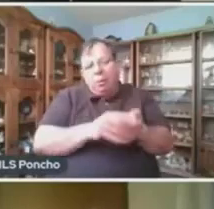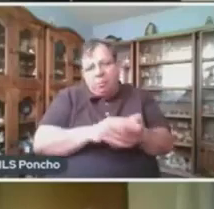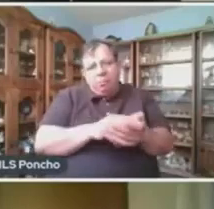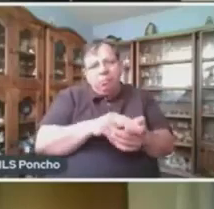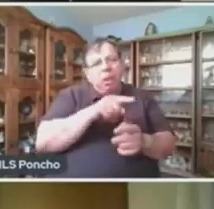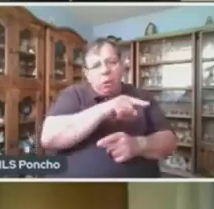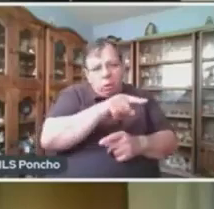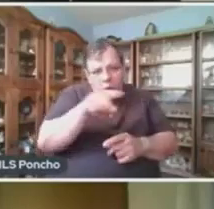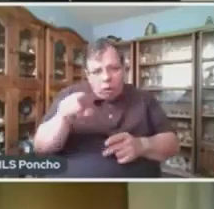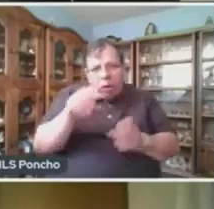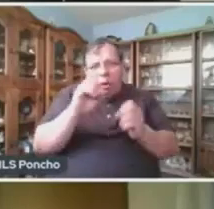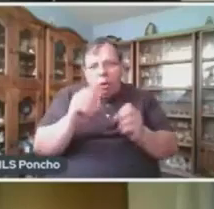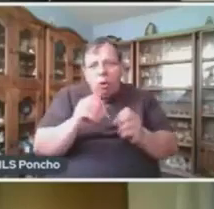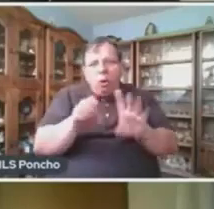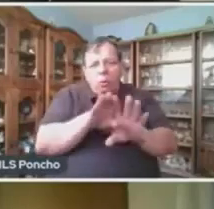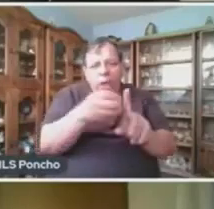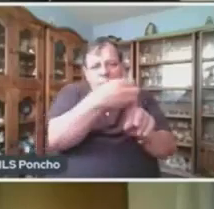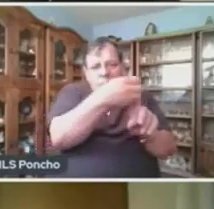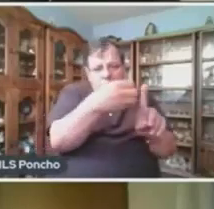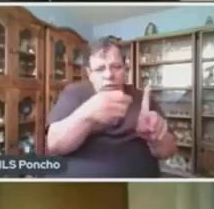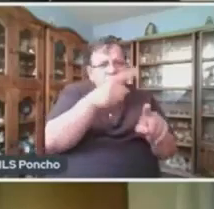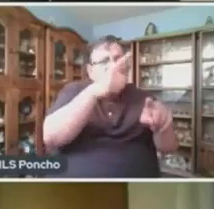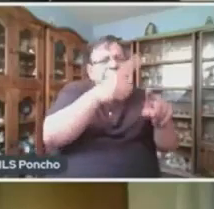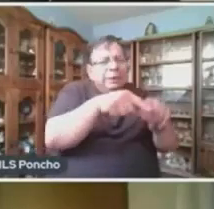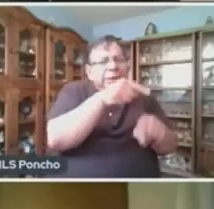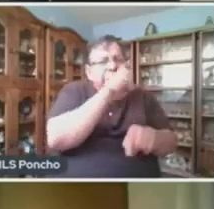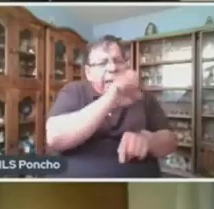construcción nominal Ok